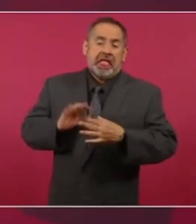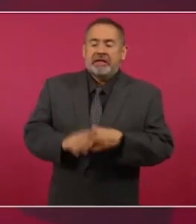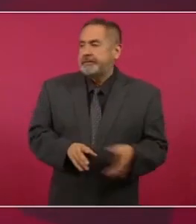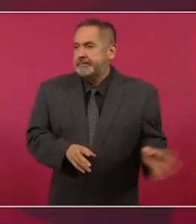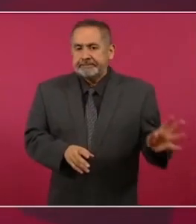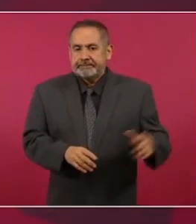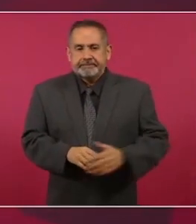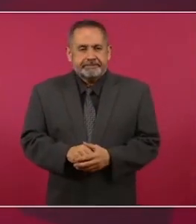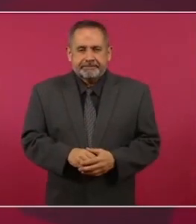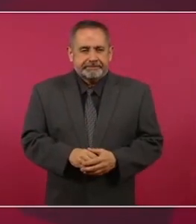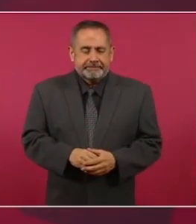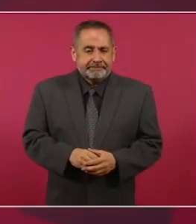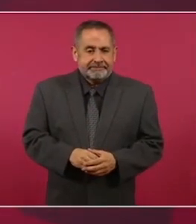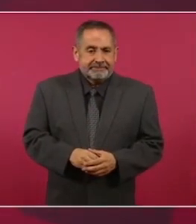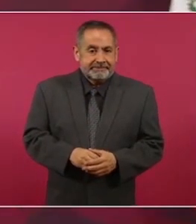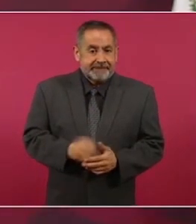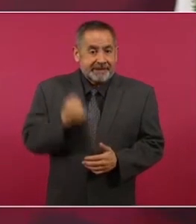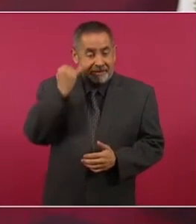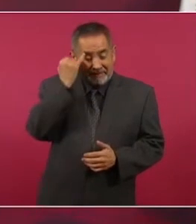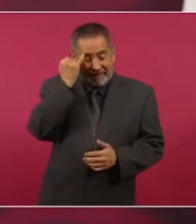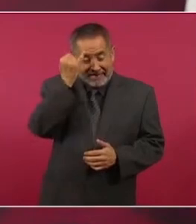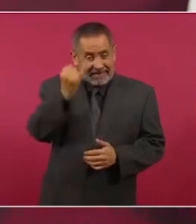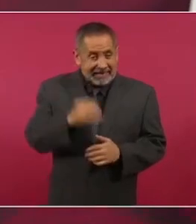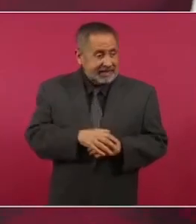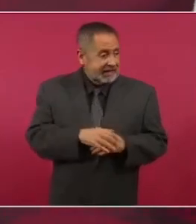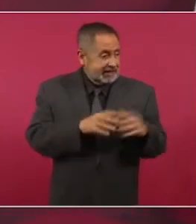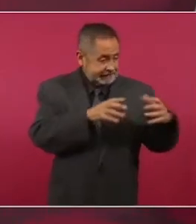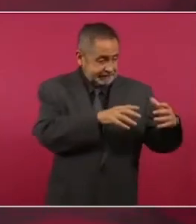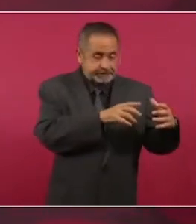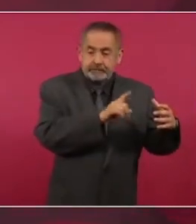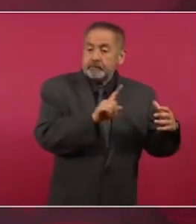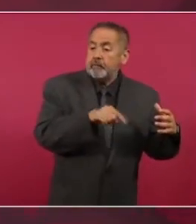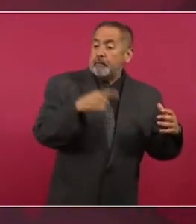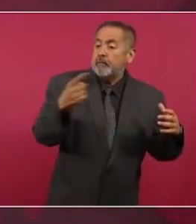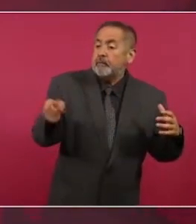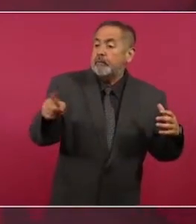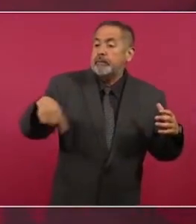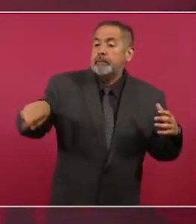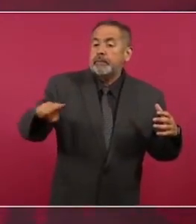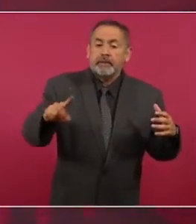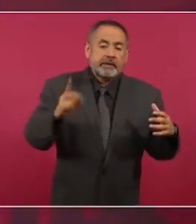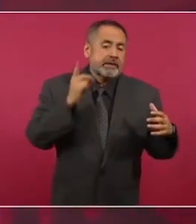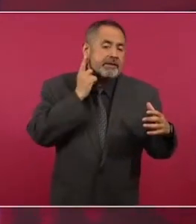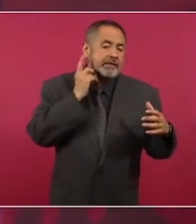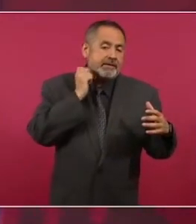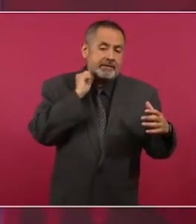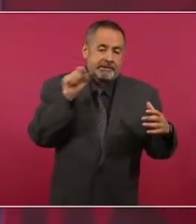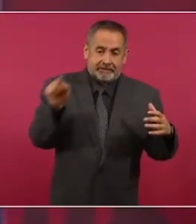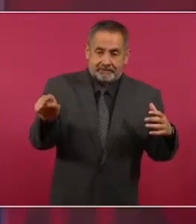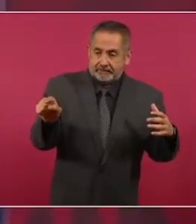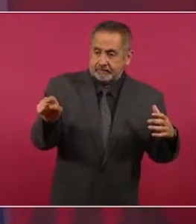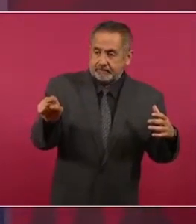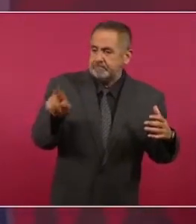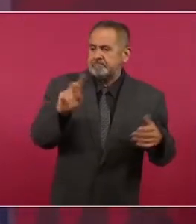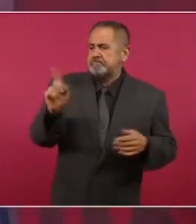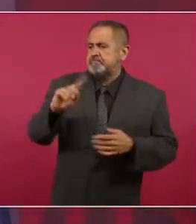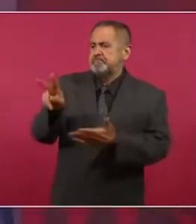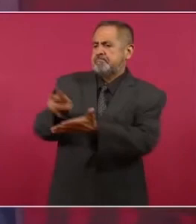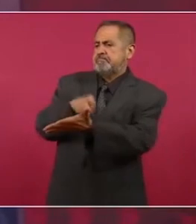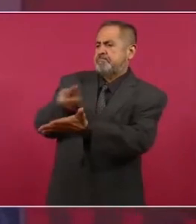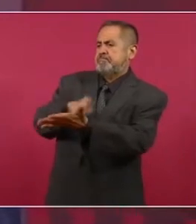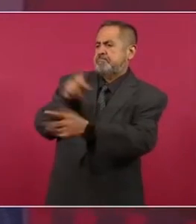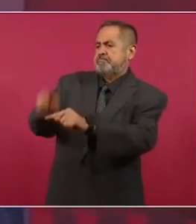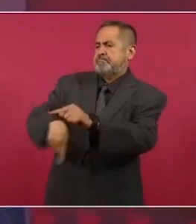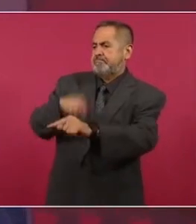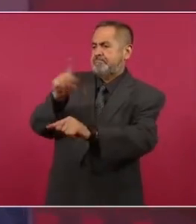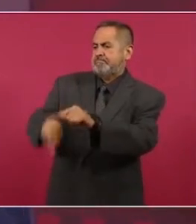Imagínense con ponerle la plana al Poder Legislativo.